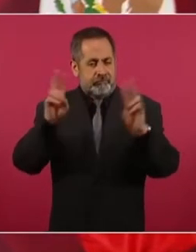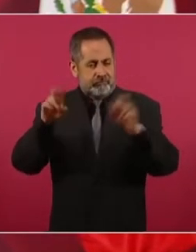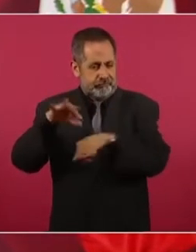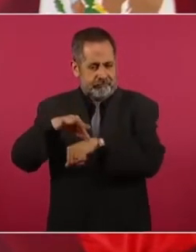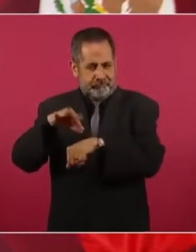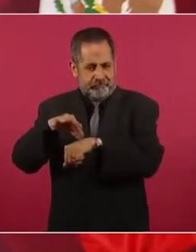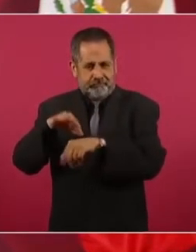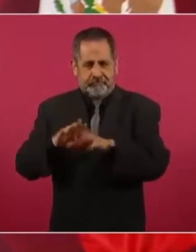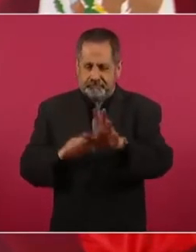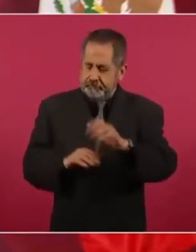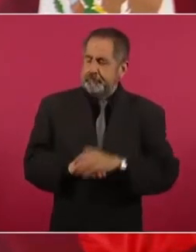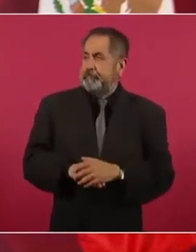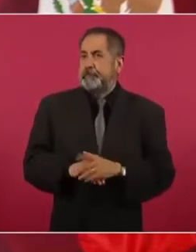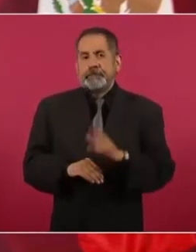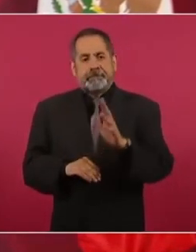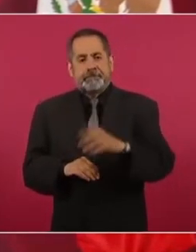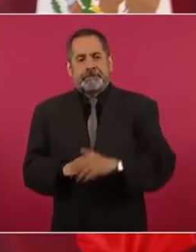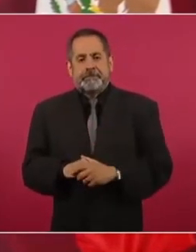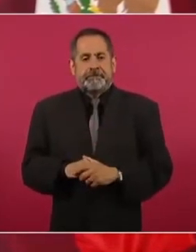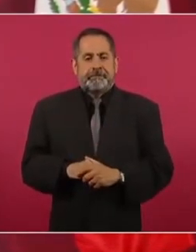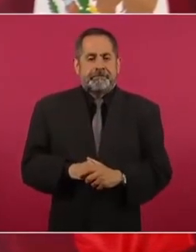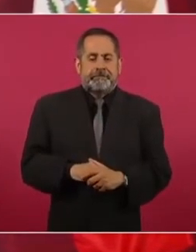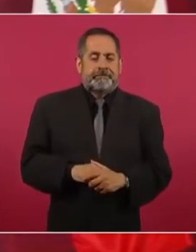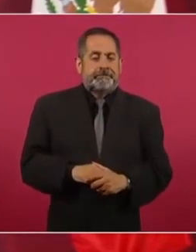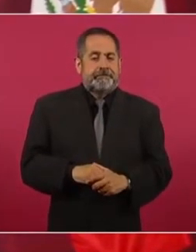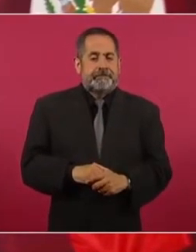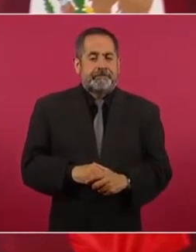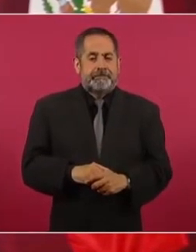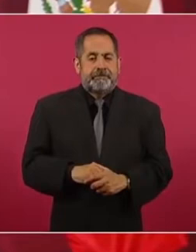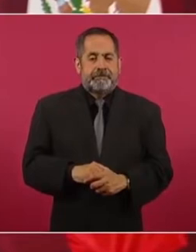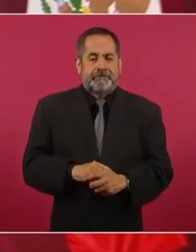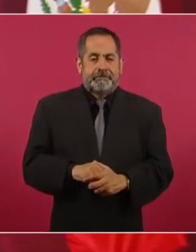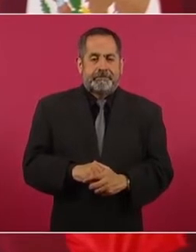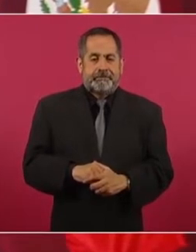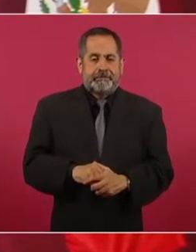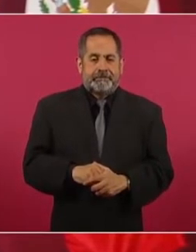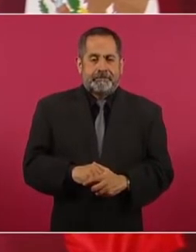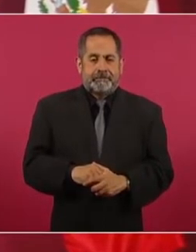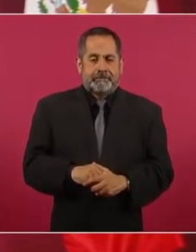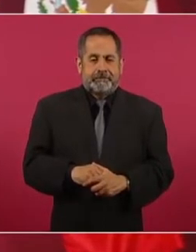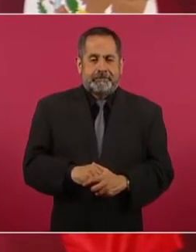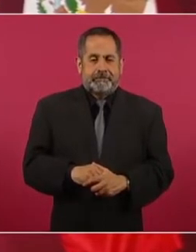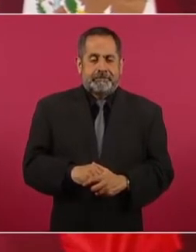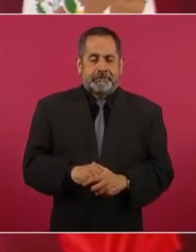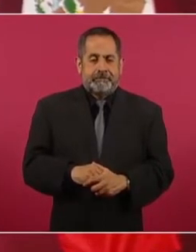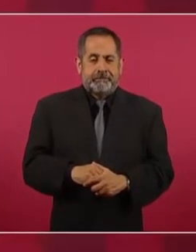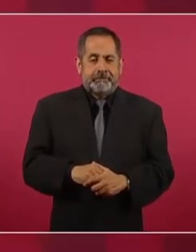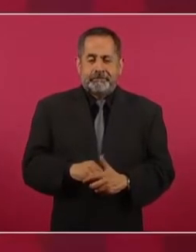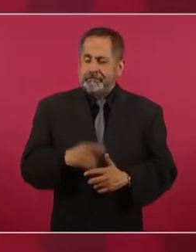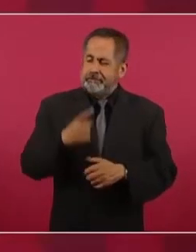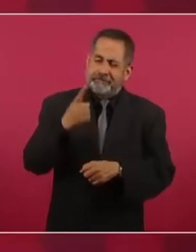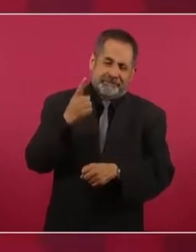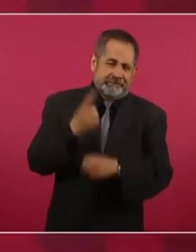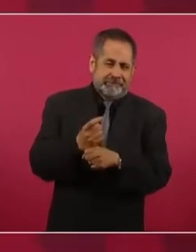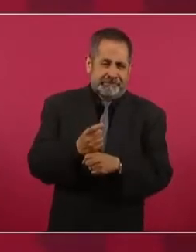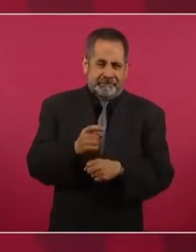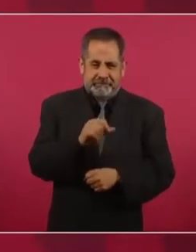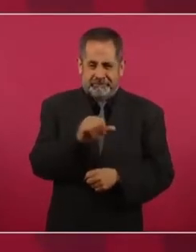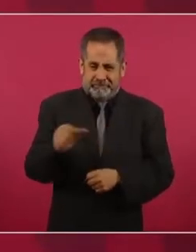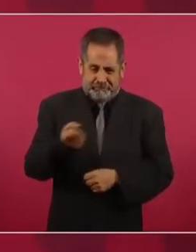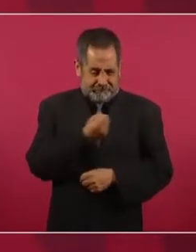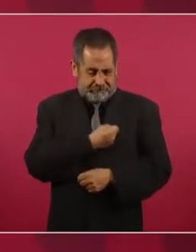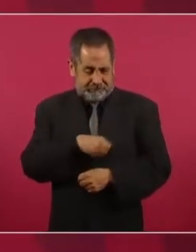primero, la salud no debe de tener